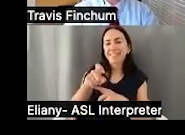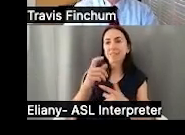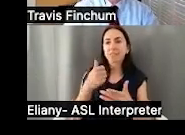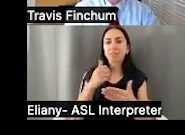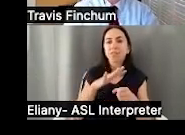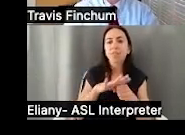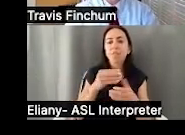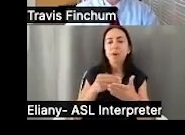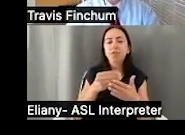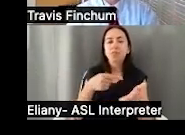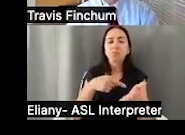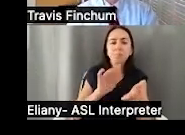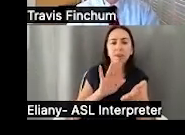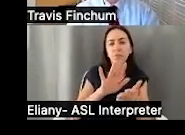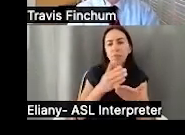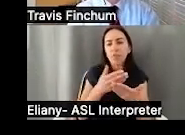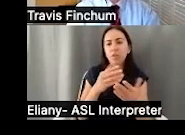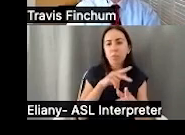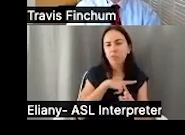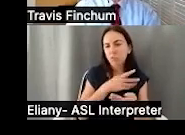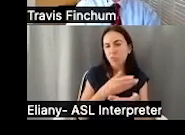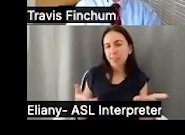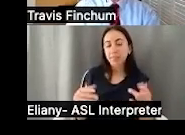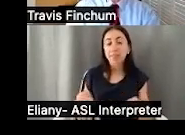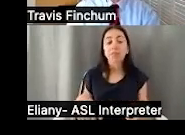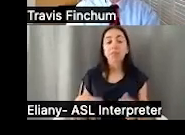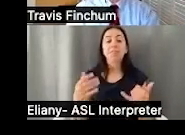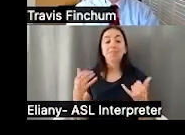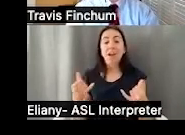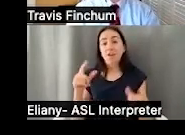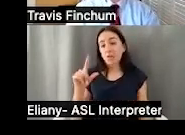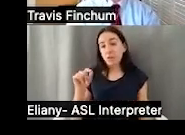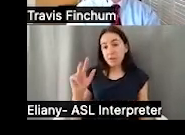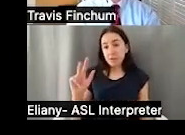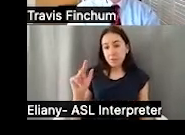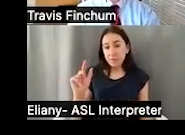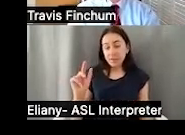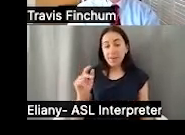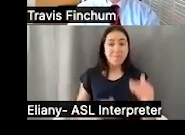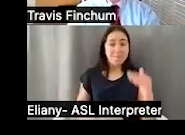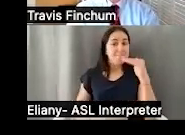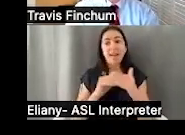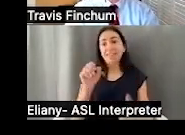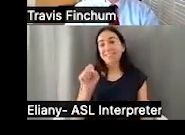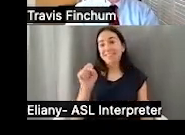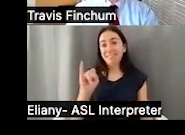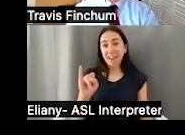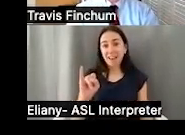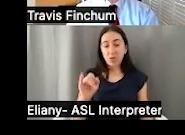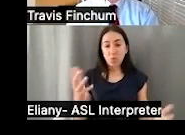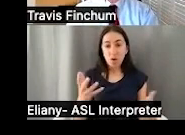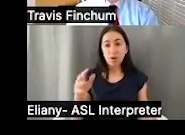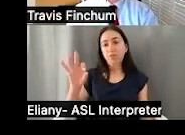ingreso para pagar sus cosas básicas. Entonces, en el año en el que estamos ahora, en el 2023, el